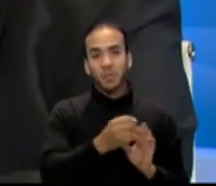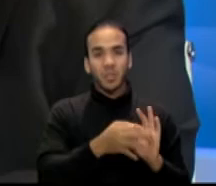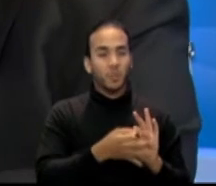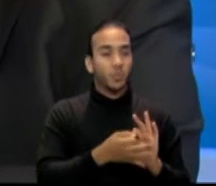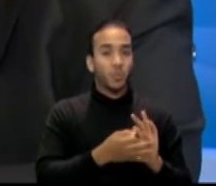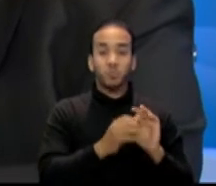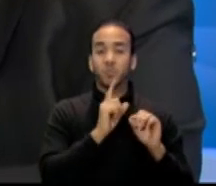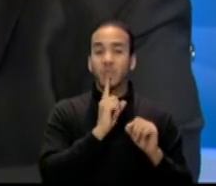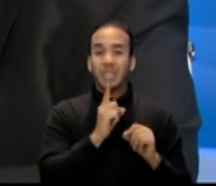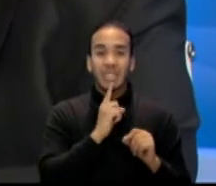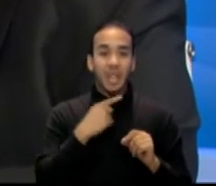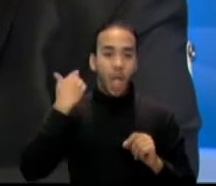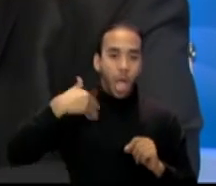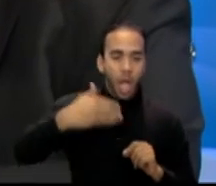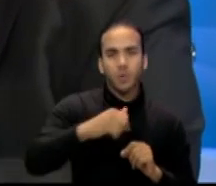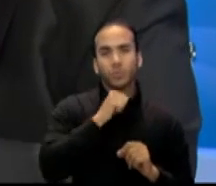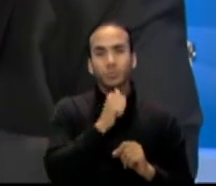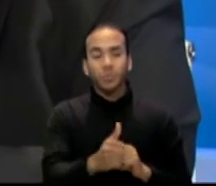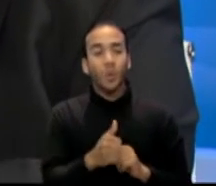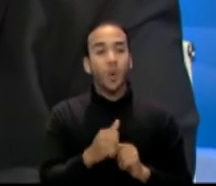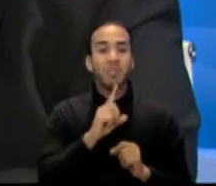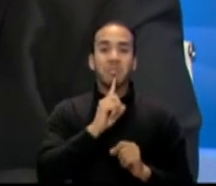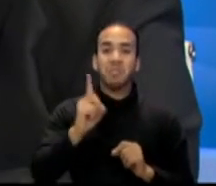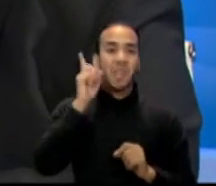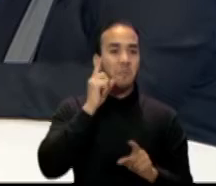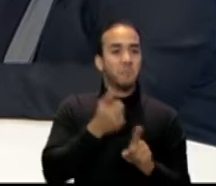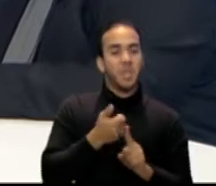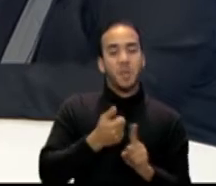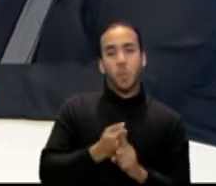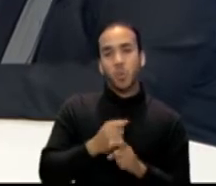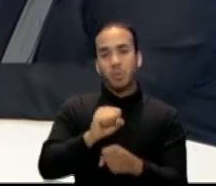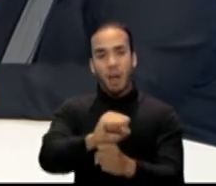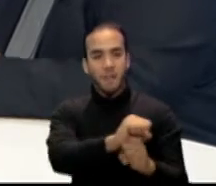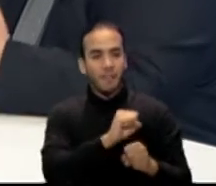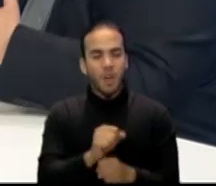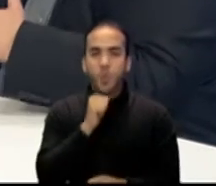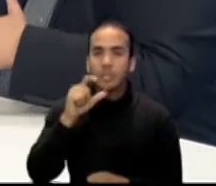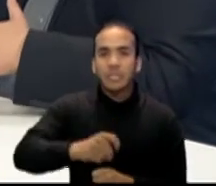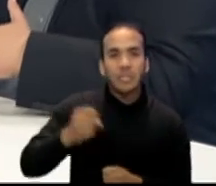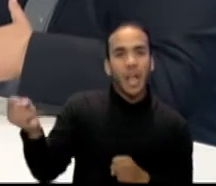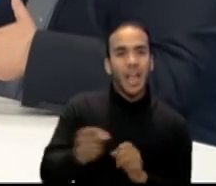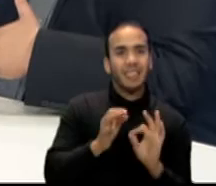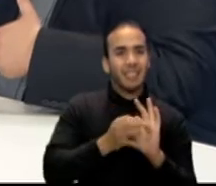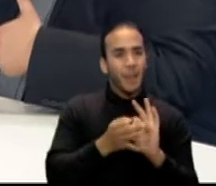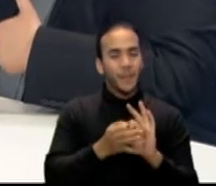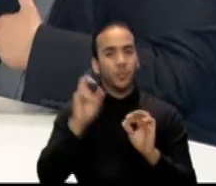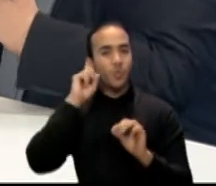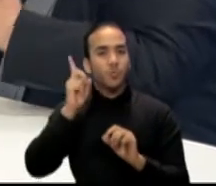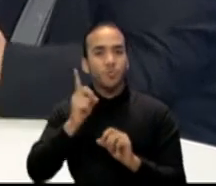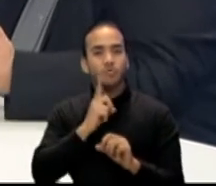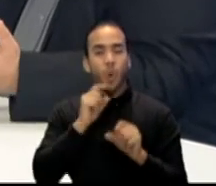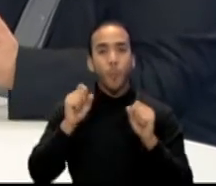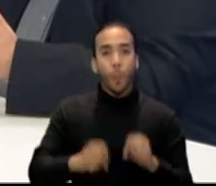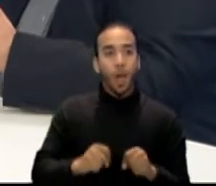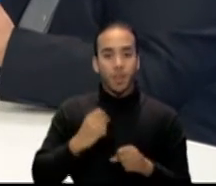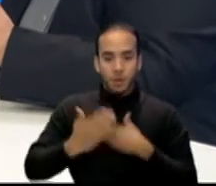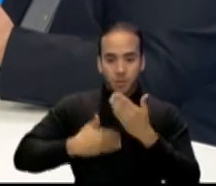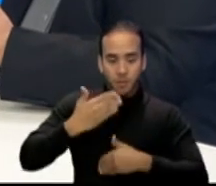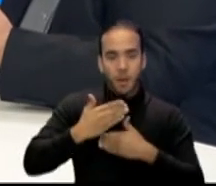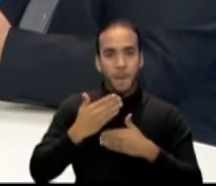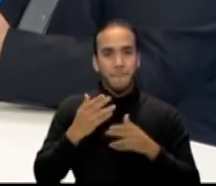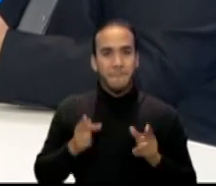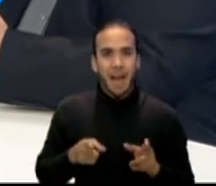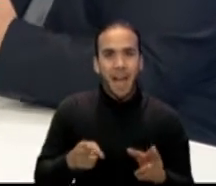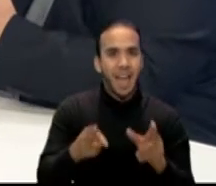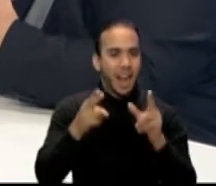del tiempo las personas sordas dentro de las personas con impedimento son las personas que quizás te pueden lograr más en una serie de áreas porque